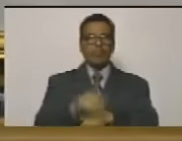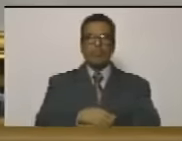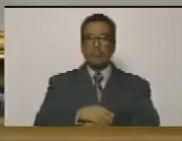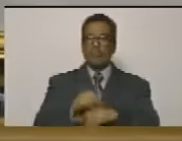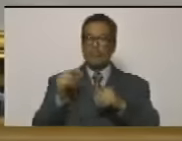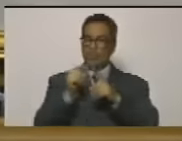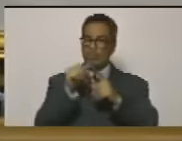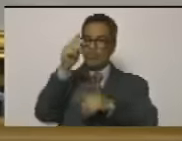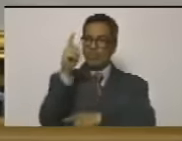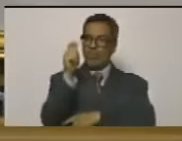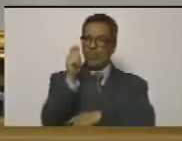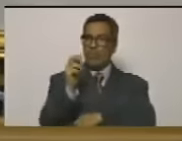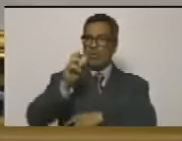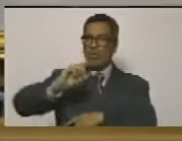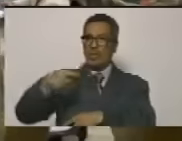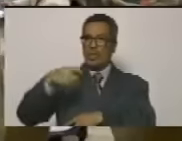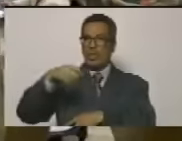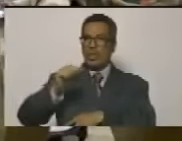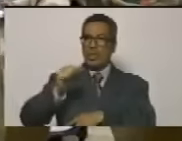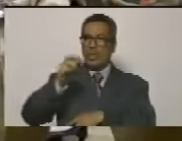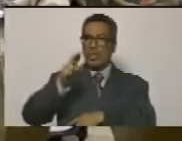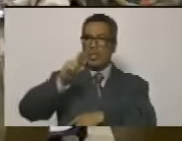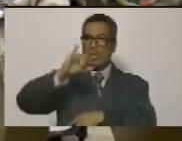Dejan en derecho de palabra a la diputada Gabriela Peña.